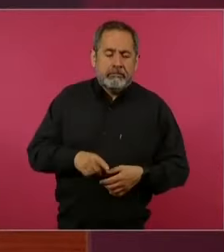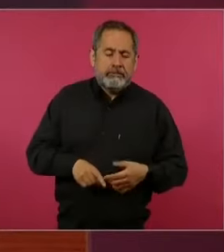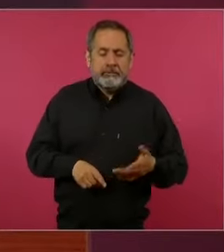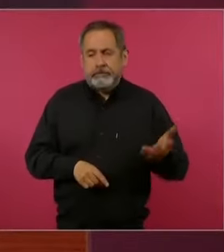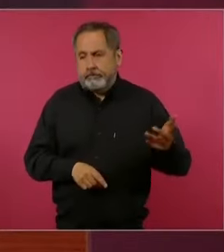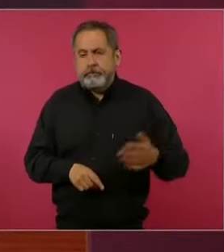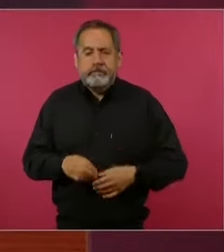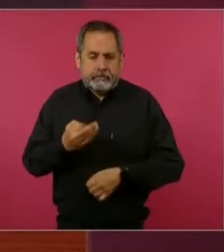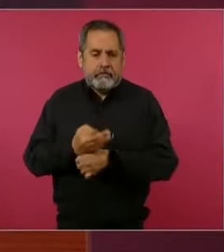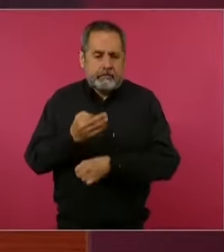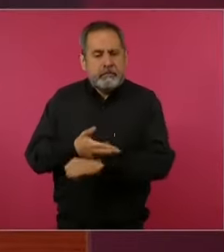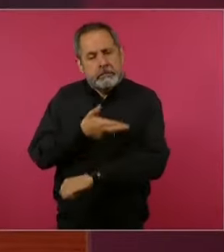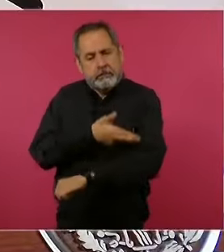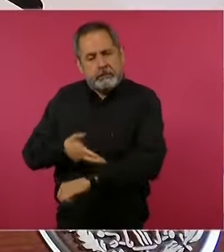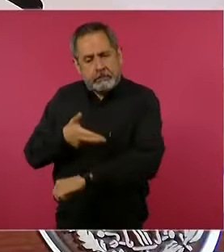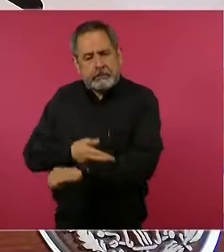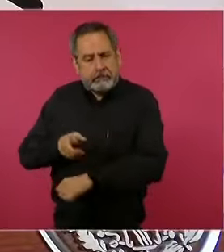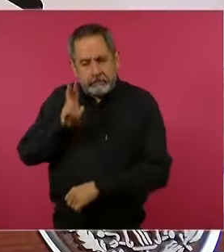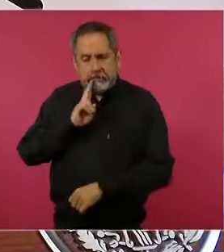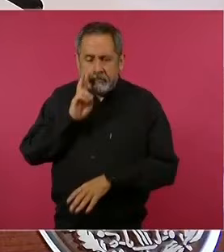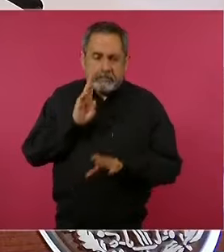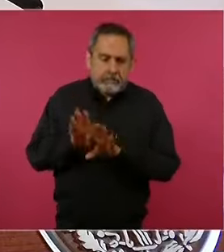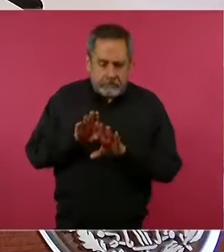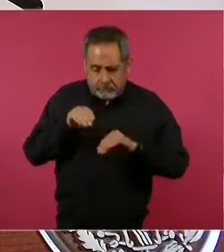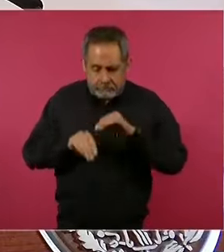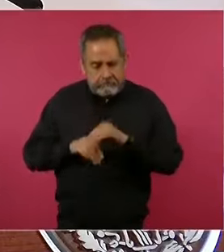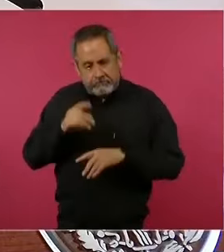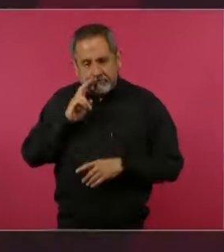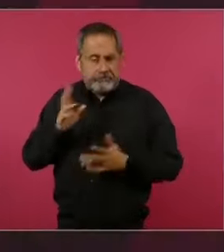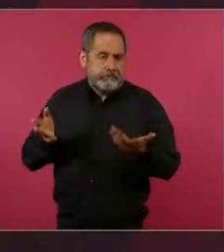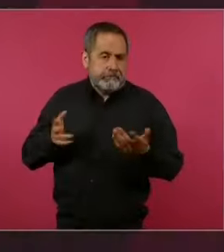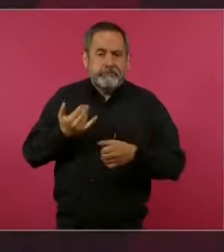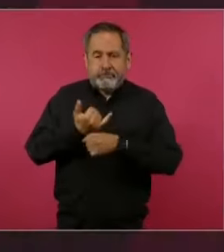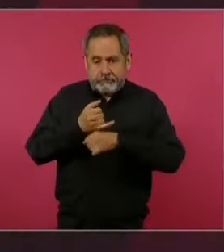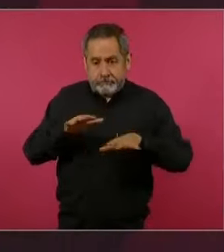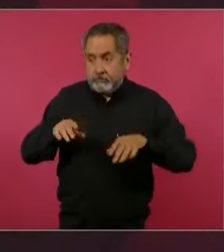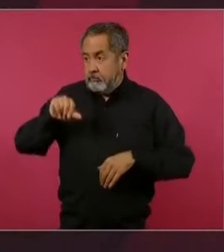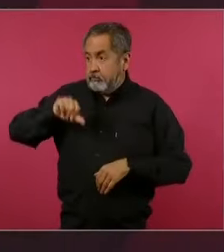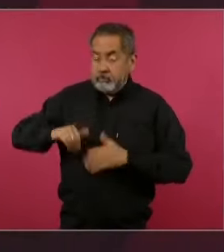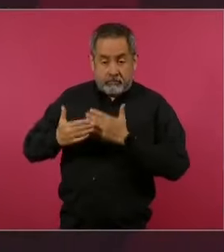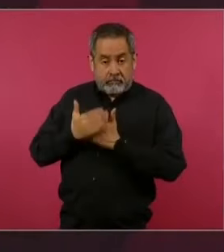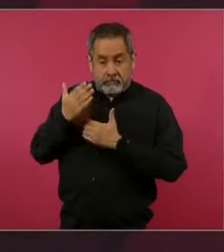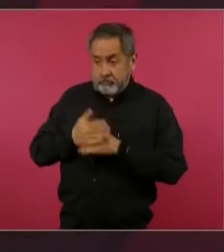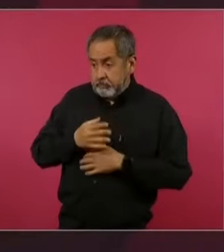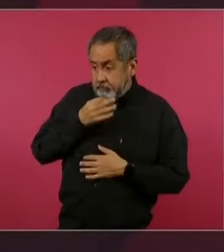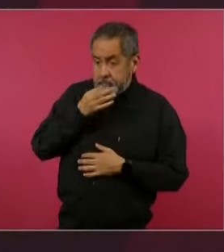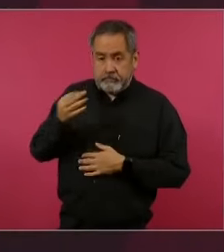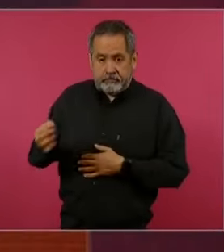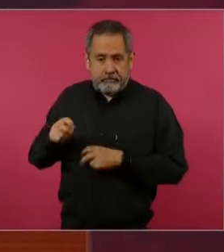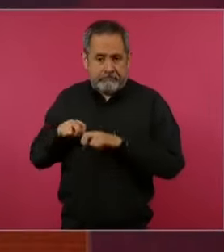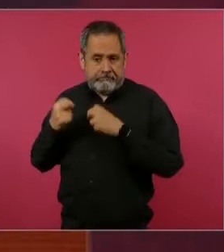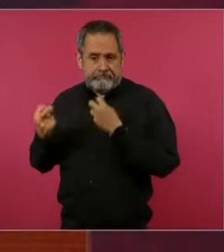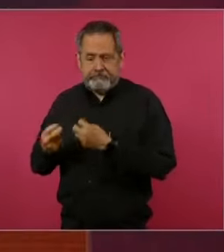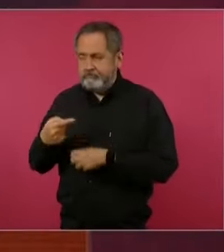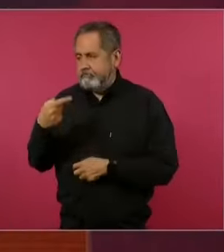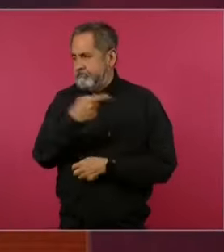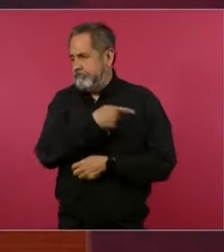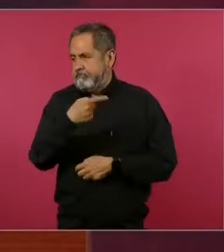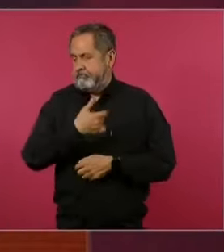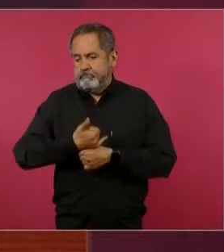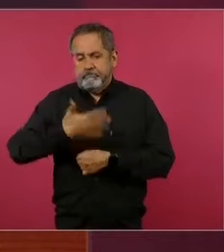en esa labor y hemos informado esta mañana al gabinete de la situación